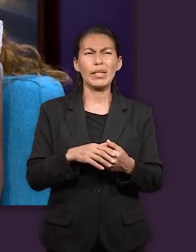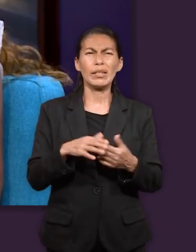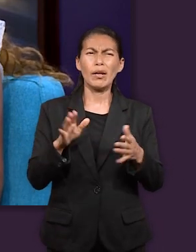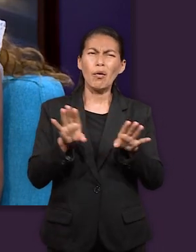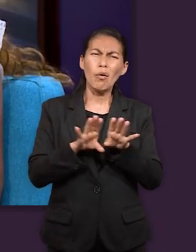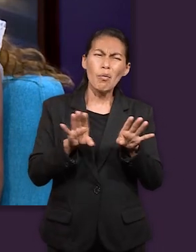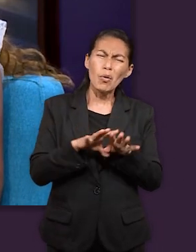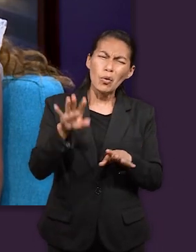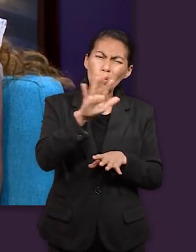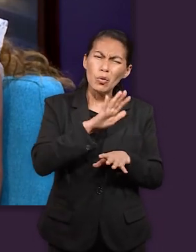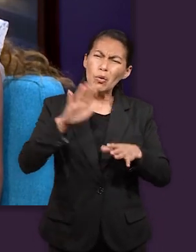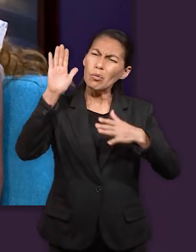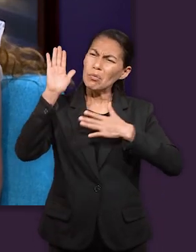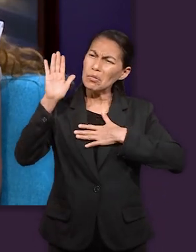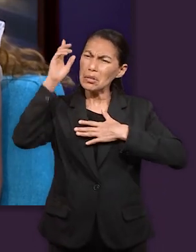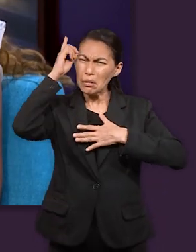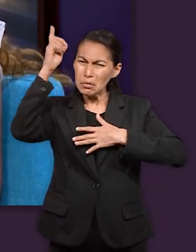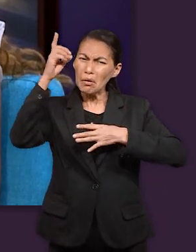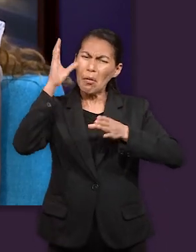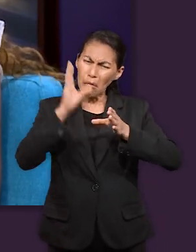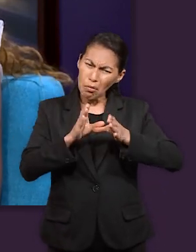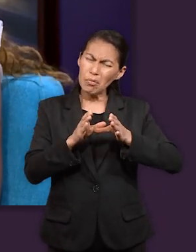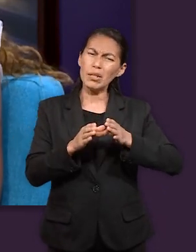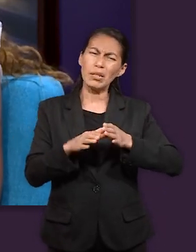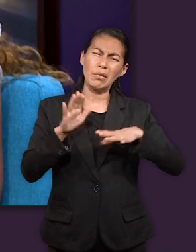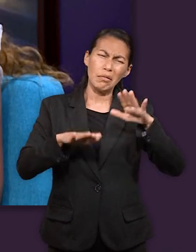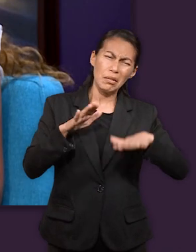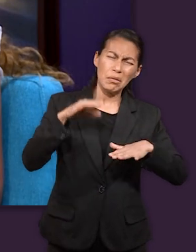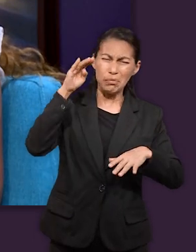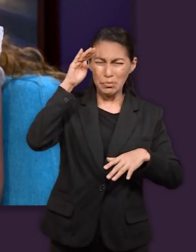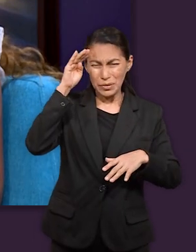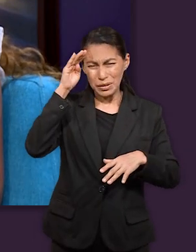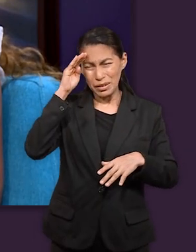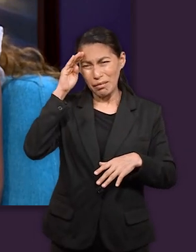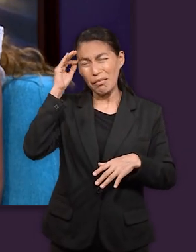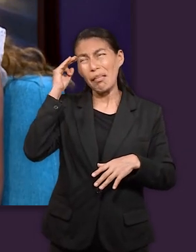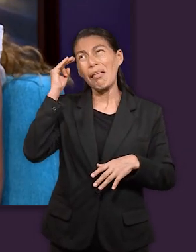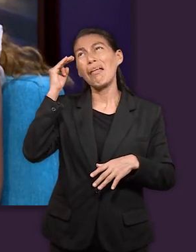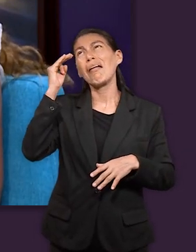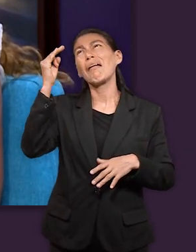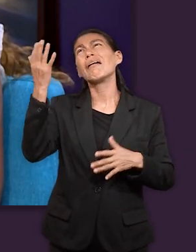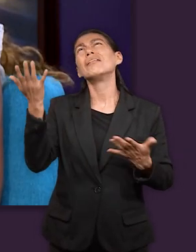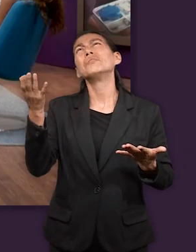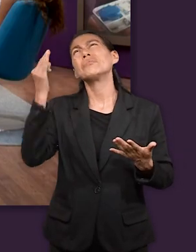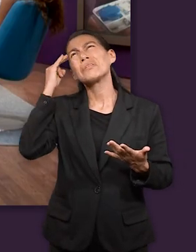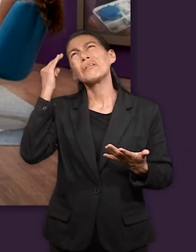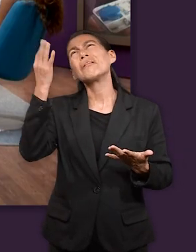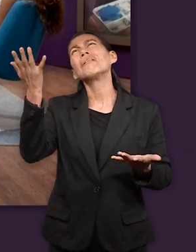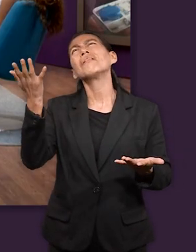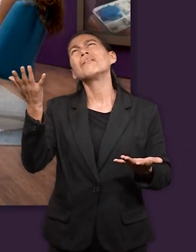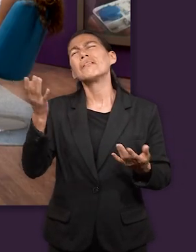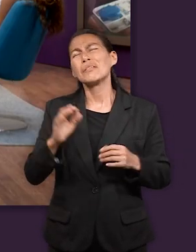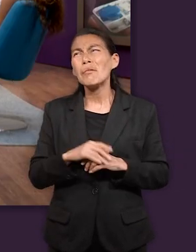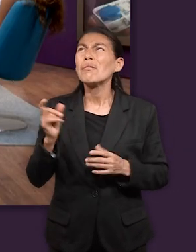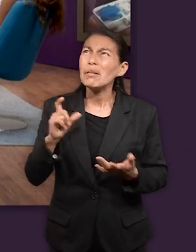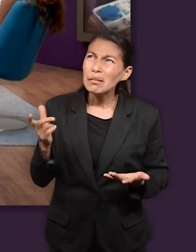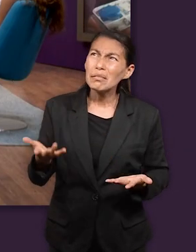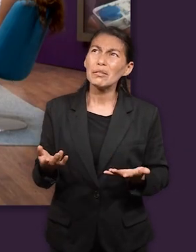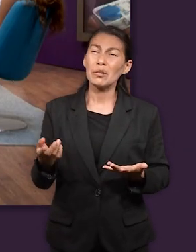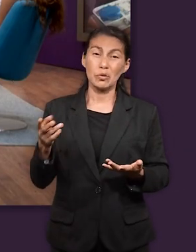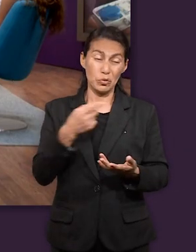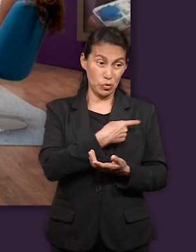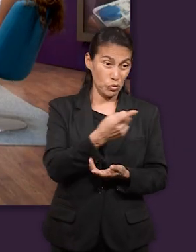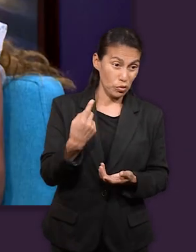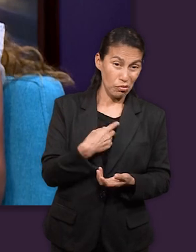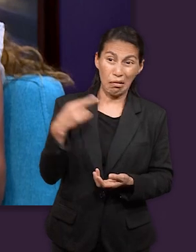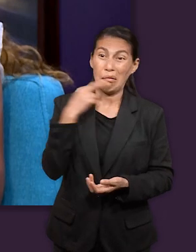y a veces pareciera que tardan en cumplirse pero realmente se cumplen y los tiempos de Dios son perfectos ahora nosotros en nuestro día